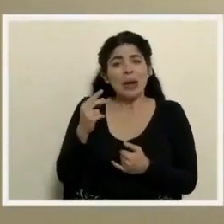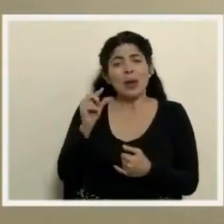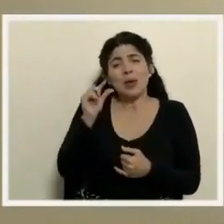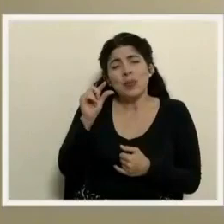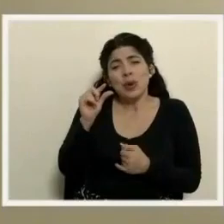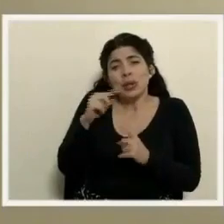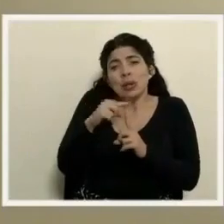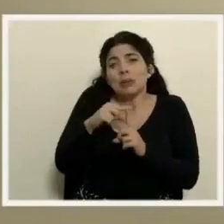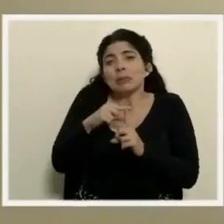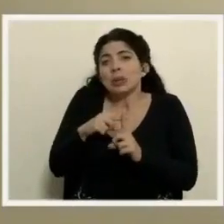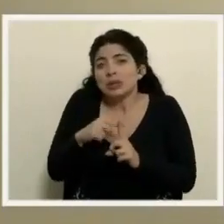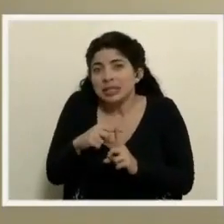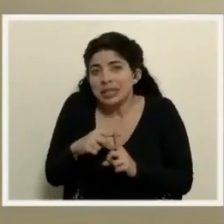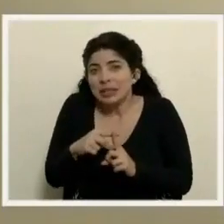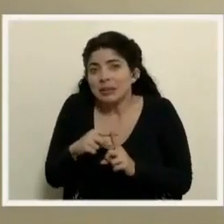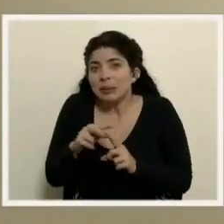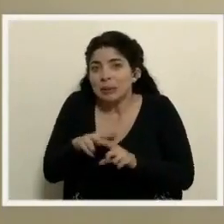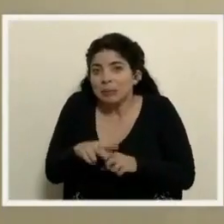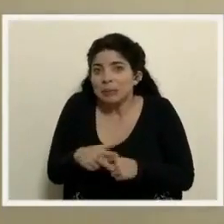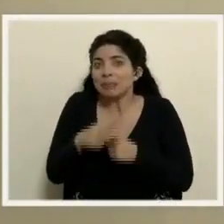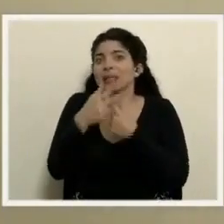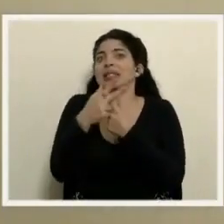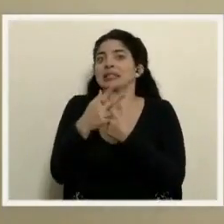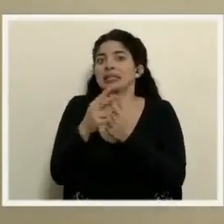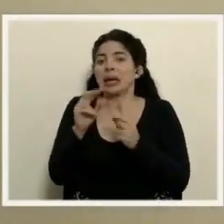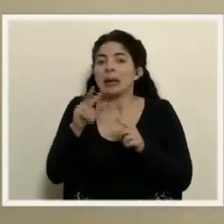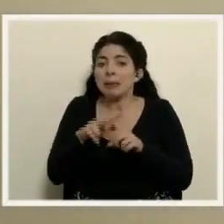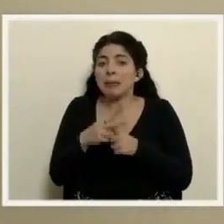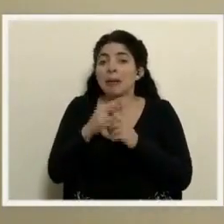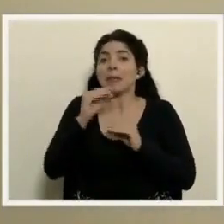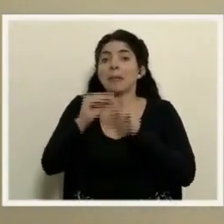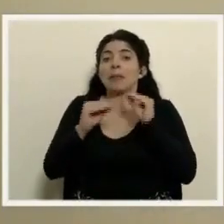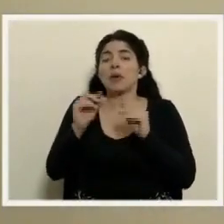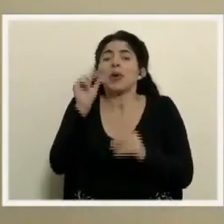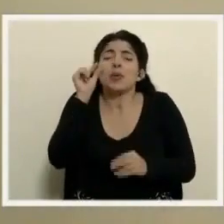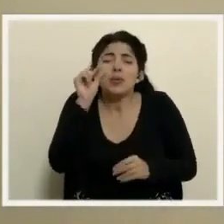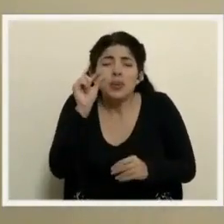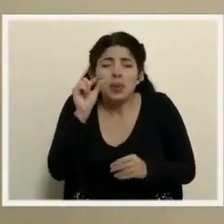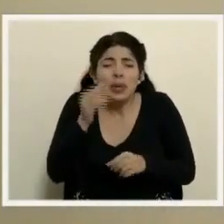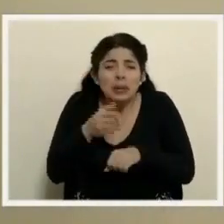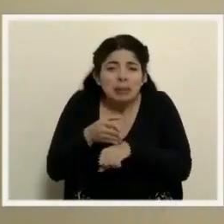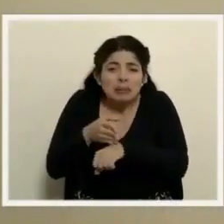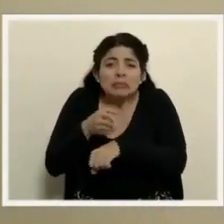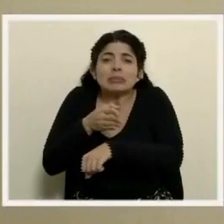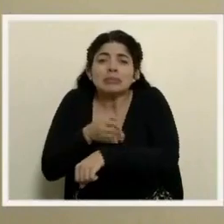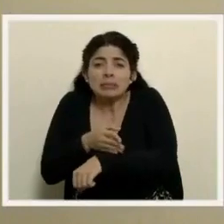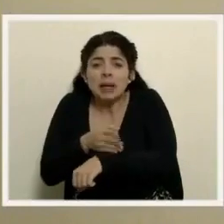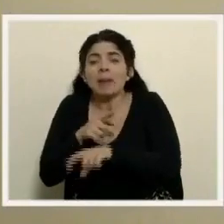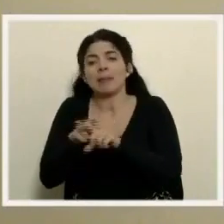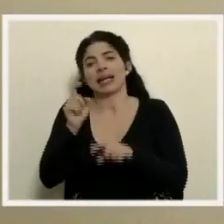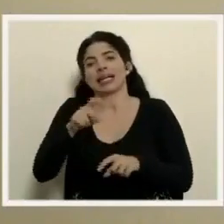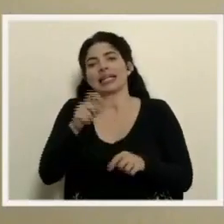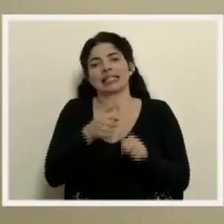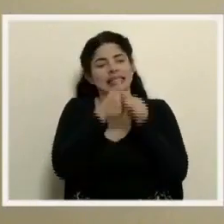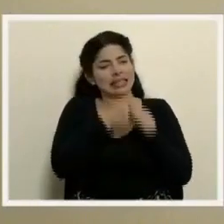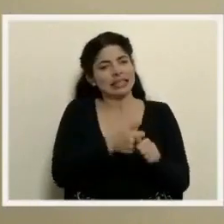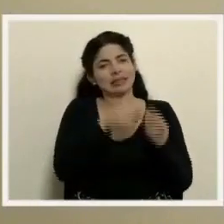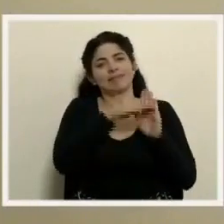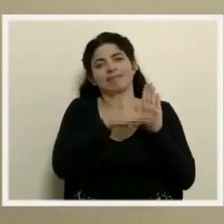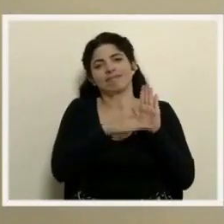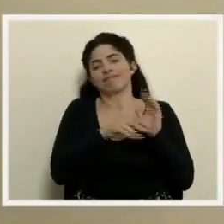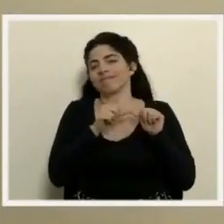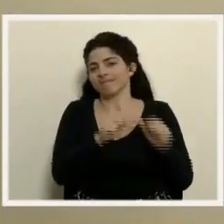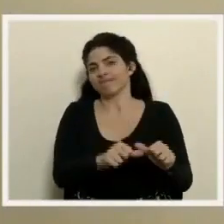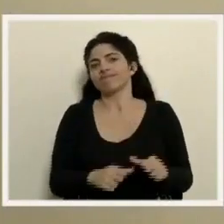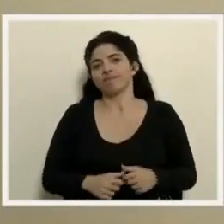positiva, ¿verdad? De que ya está disminuyendo la transmisión un poco, pero tenemos que seguir aplicando mucho los protocolos y todas las medidas.